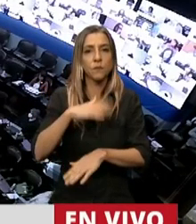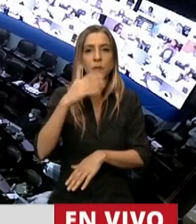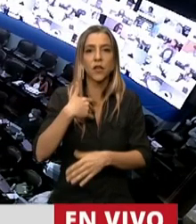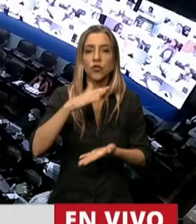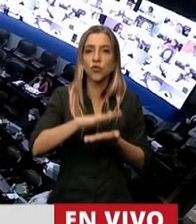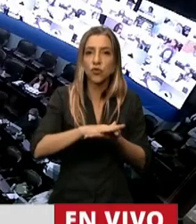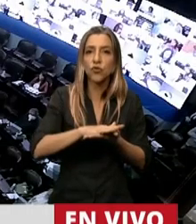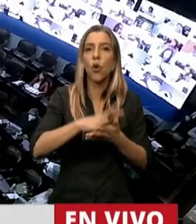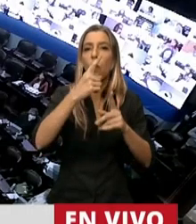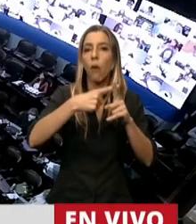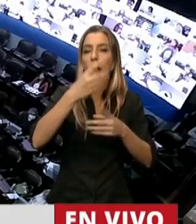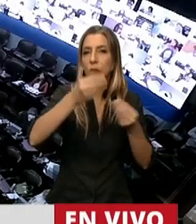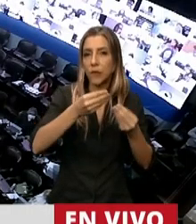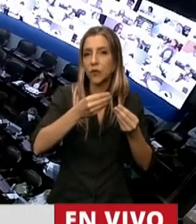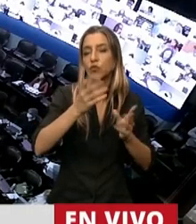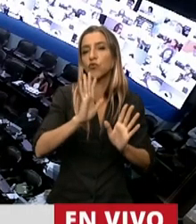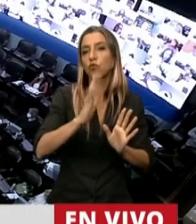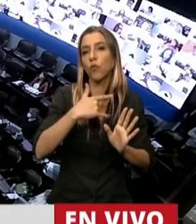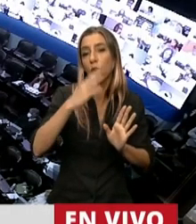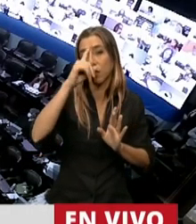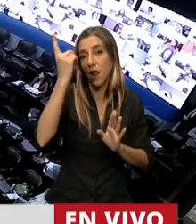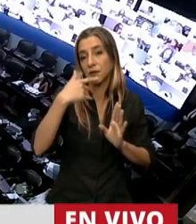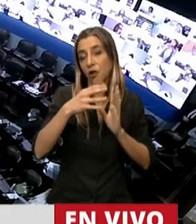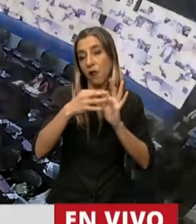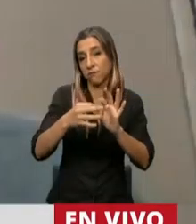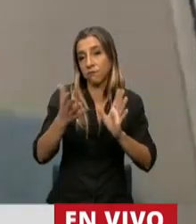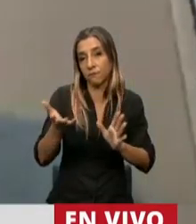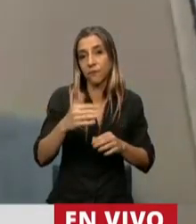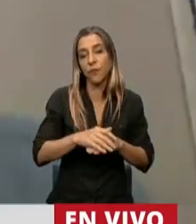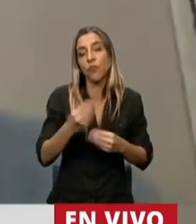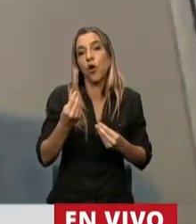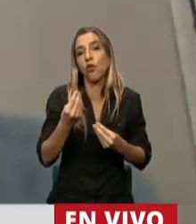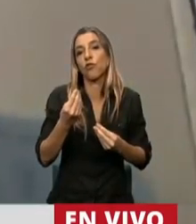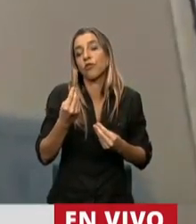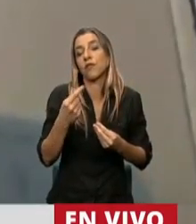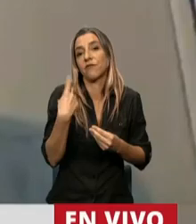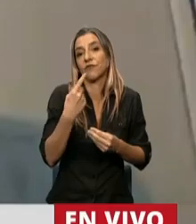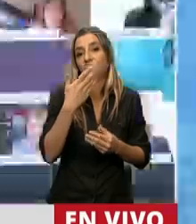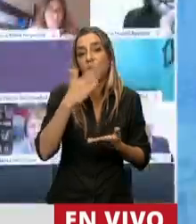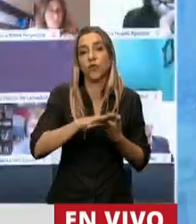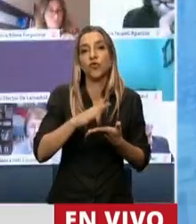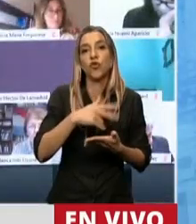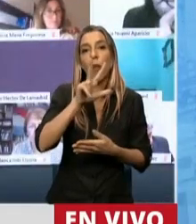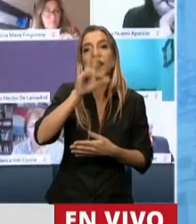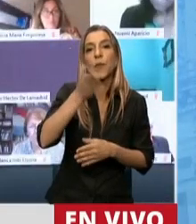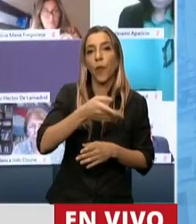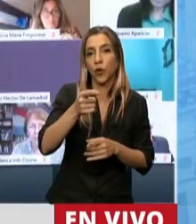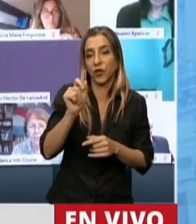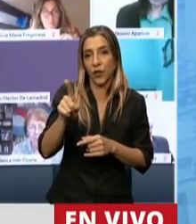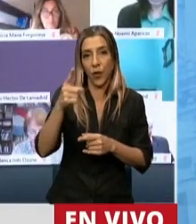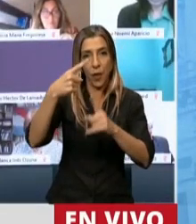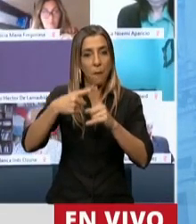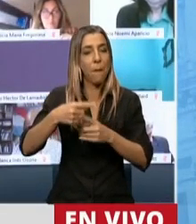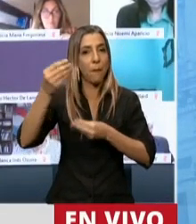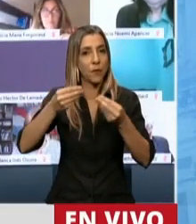presupuesto nacional respecto del costo fiscal. Se habló del 3% del presupuesto, esto no es así.